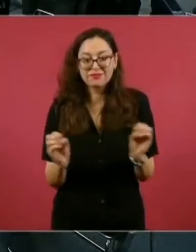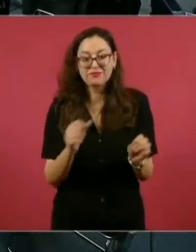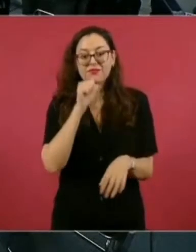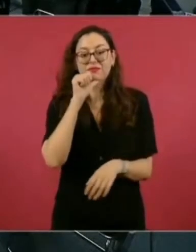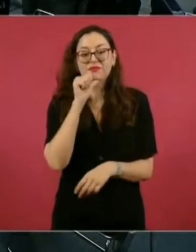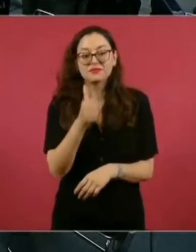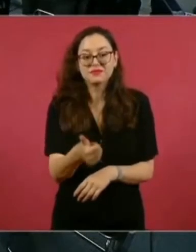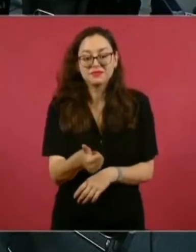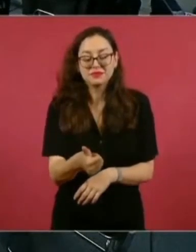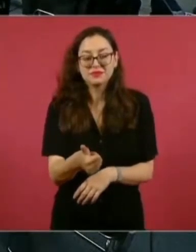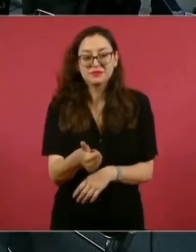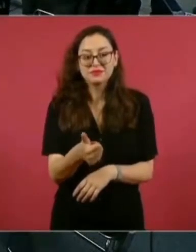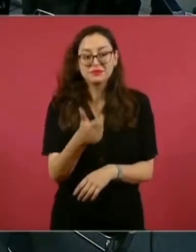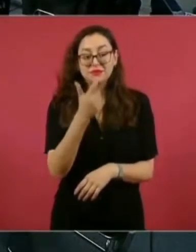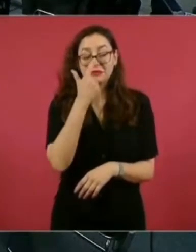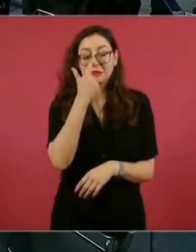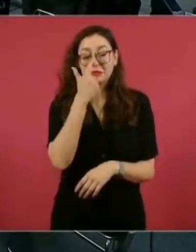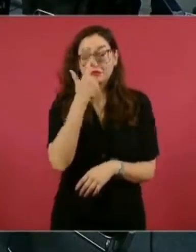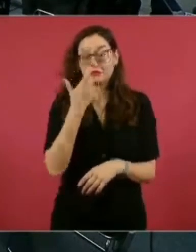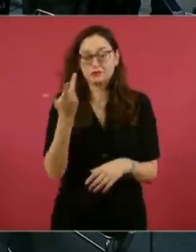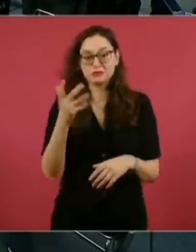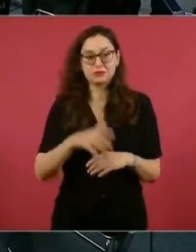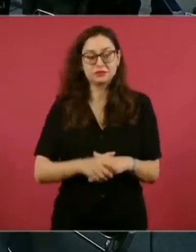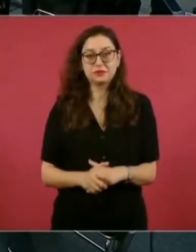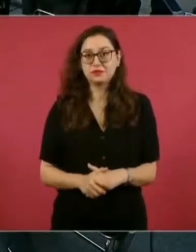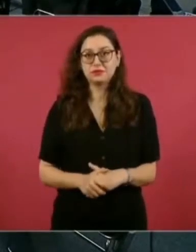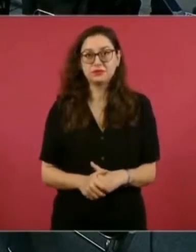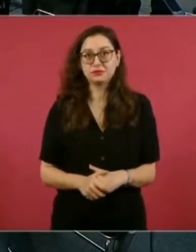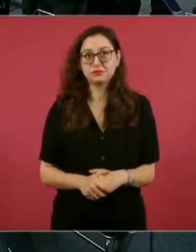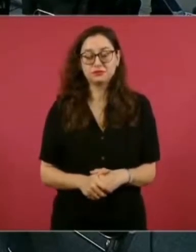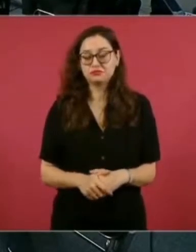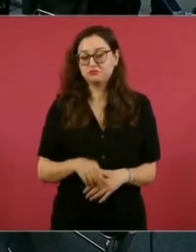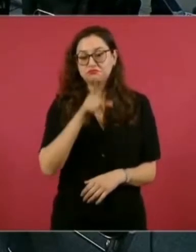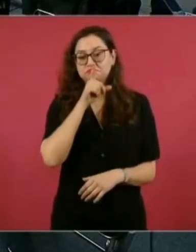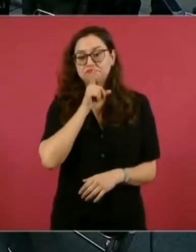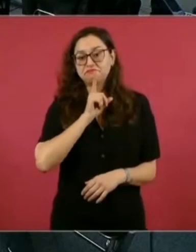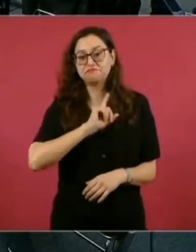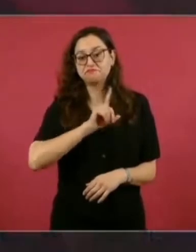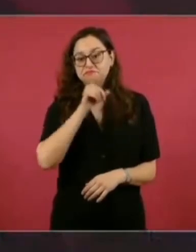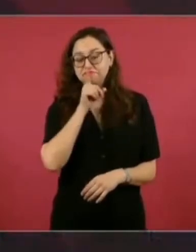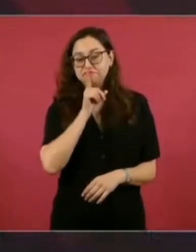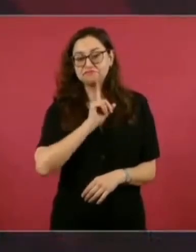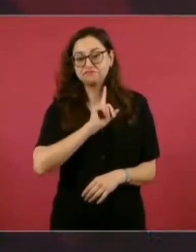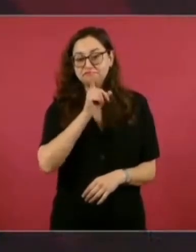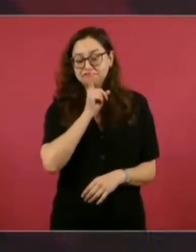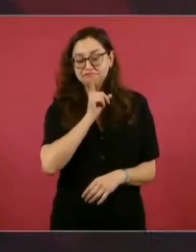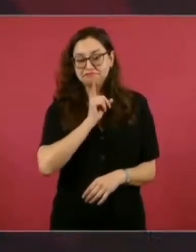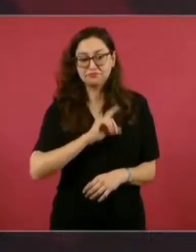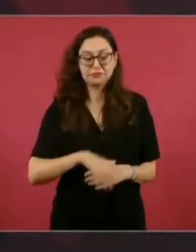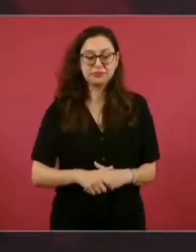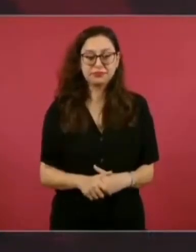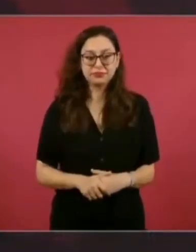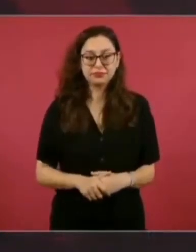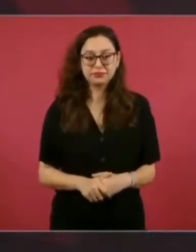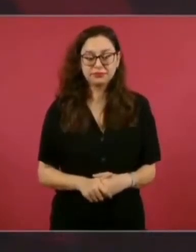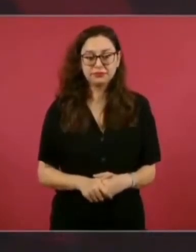de calumnias, mentira,